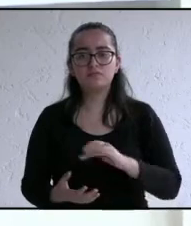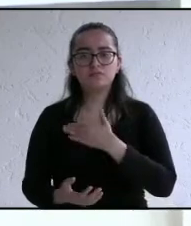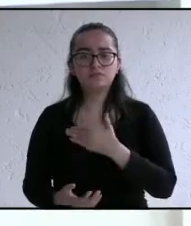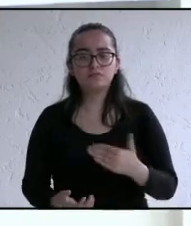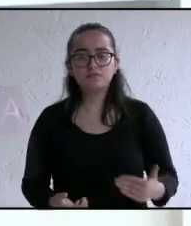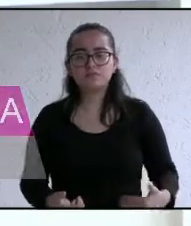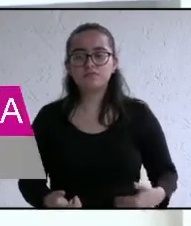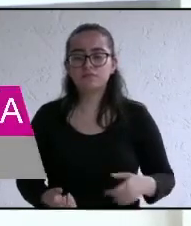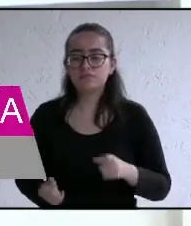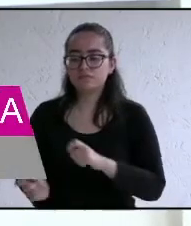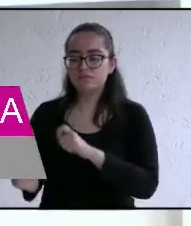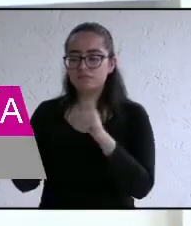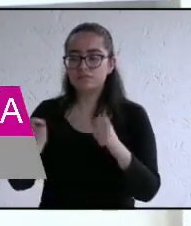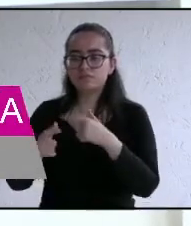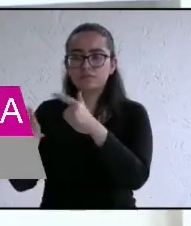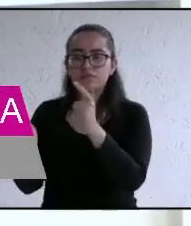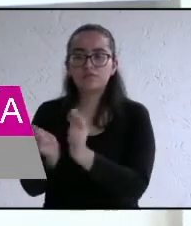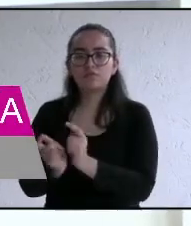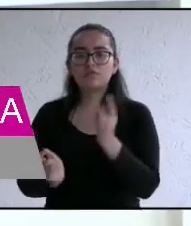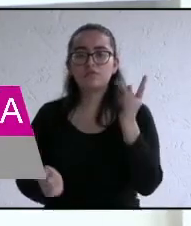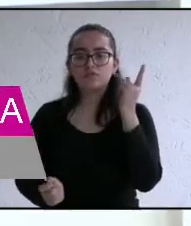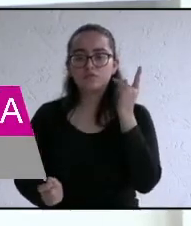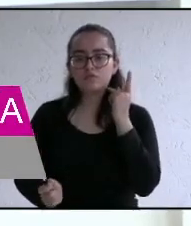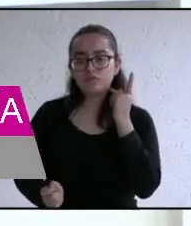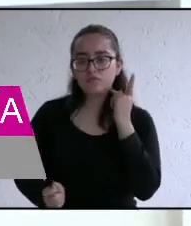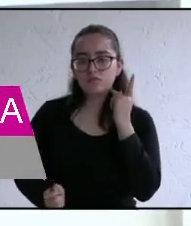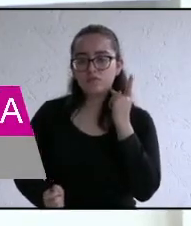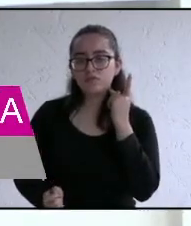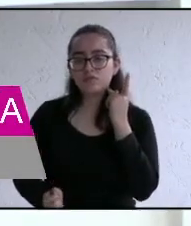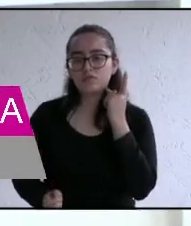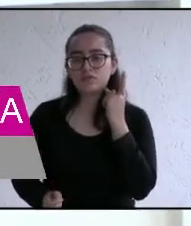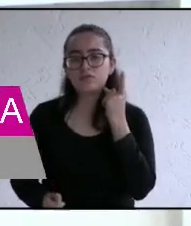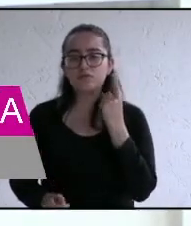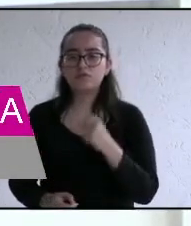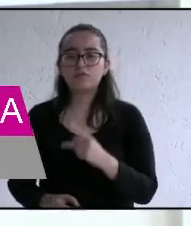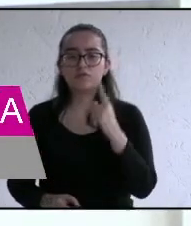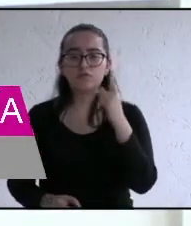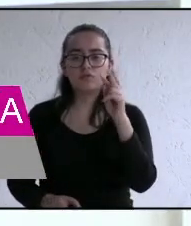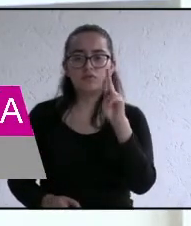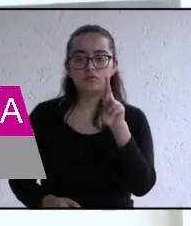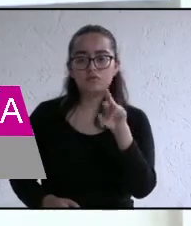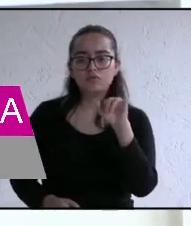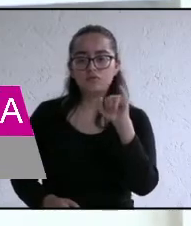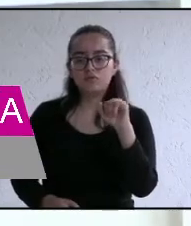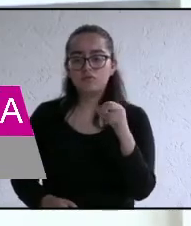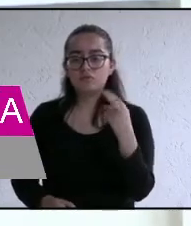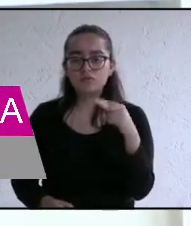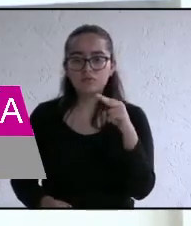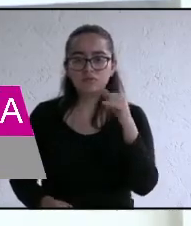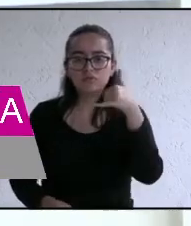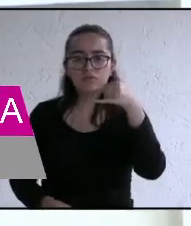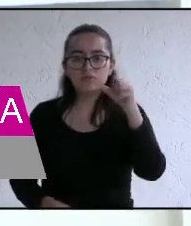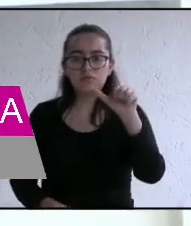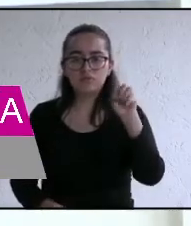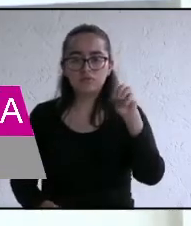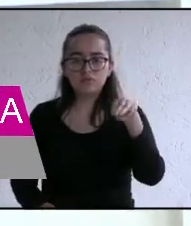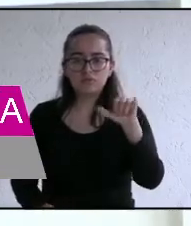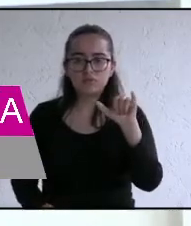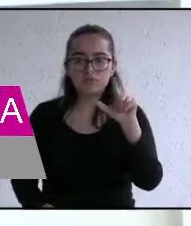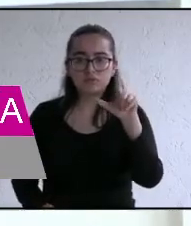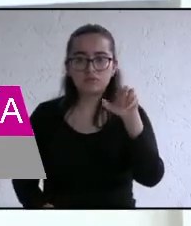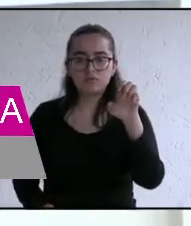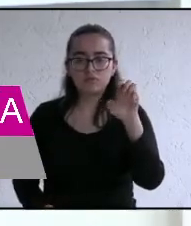continuamos con la candidata del partido revolucionario institucional Yamilet Fernández Utrera adelante